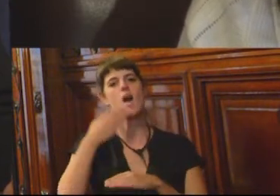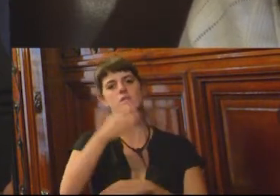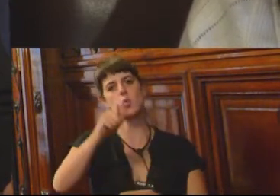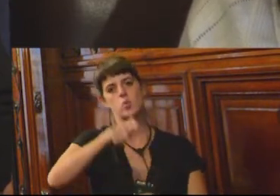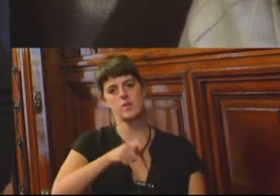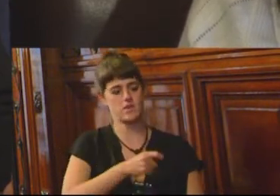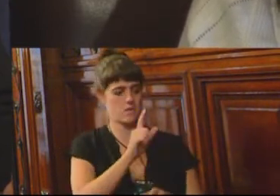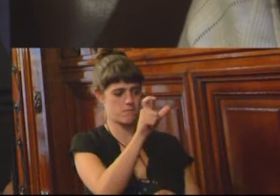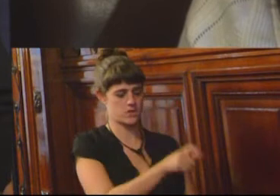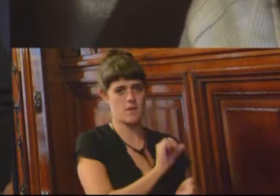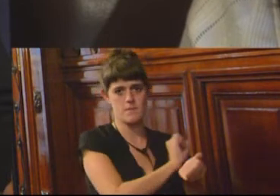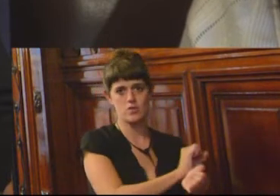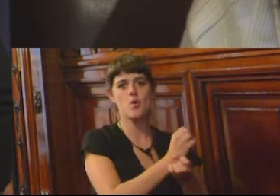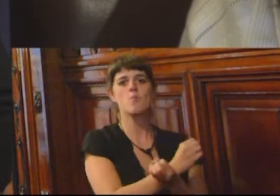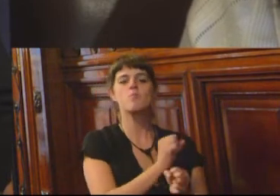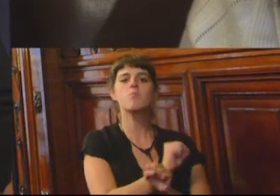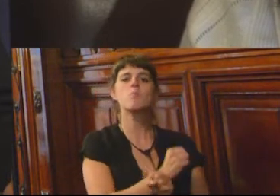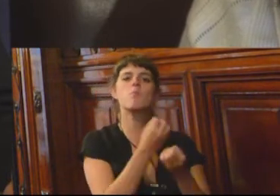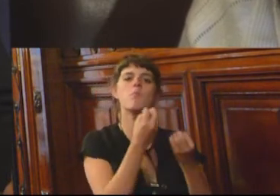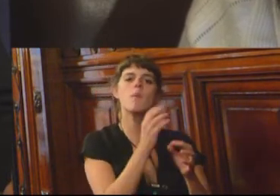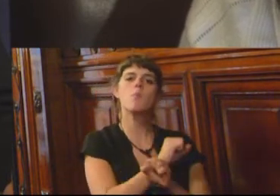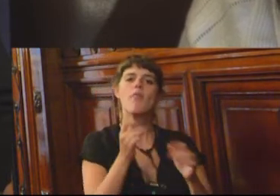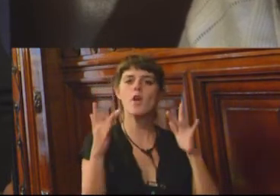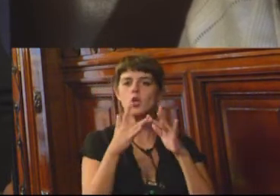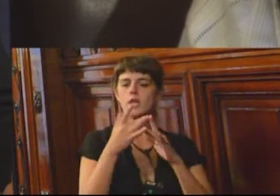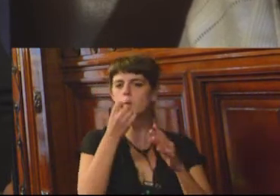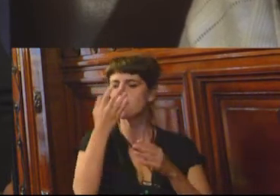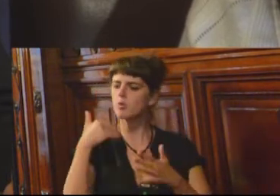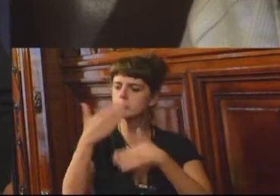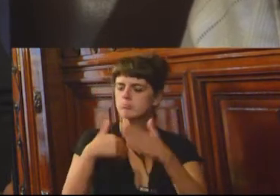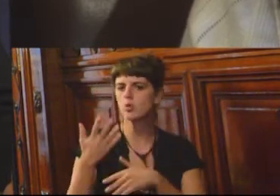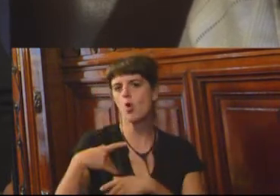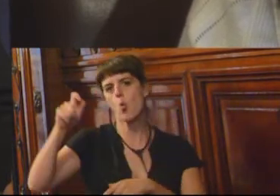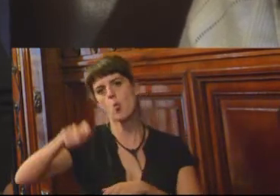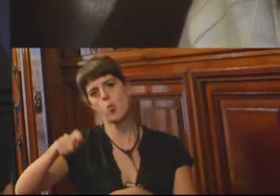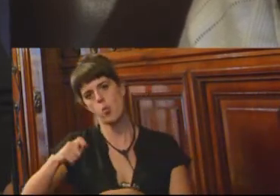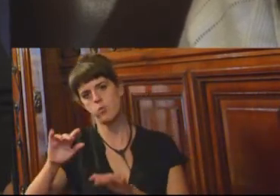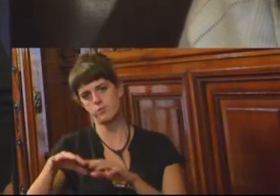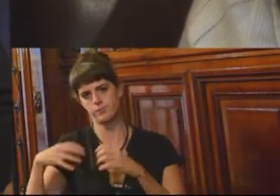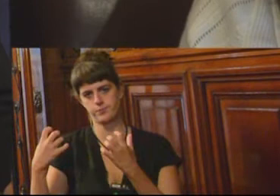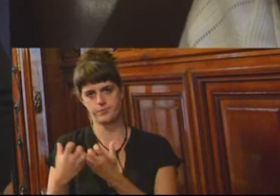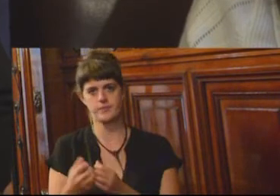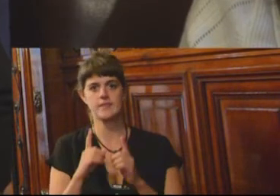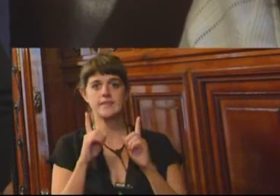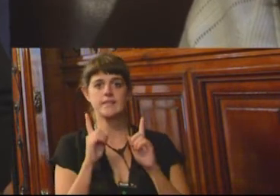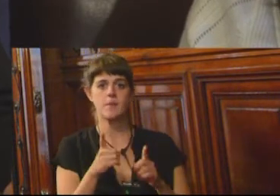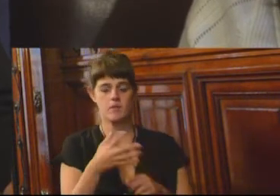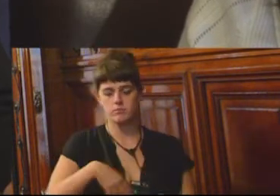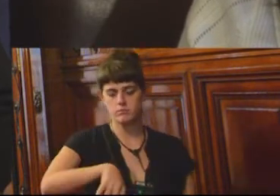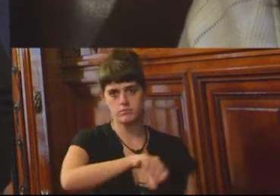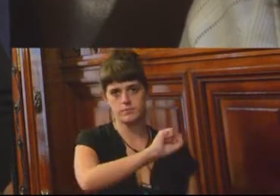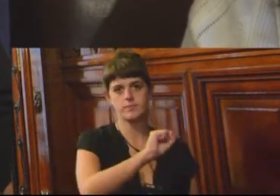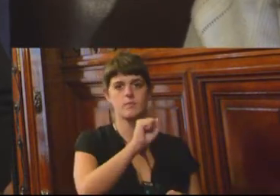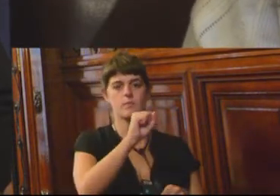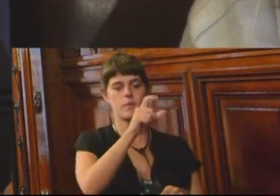vez que podrán tener un contacto más fluido con el juzgado o tribunal y con mayor prontitud. Se prescinde del traslado del detenido o la detenida desde la unidad